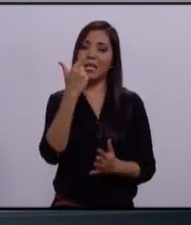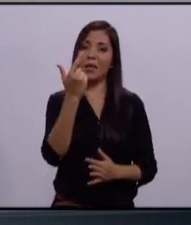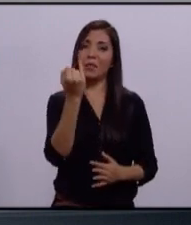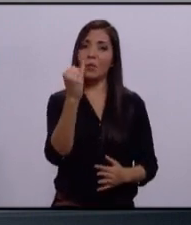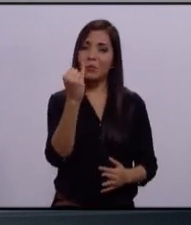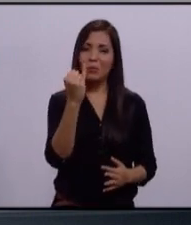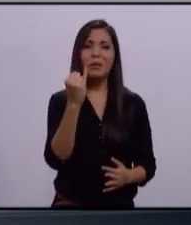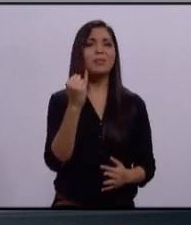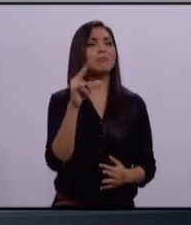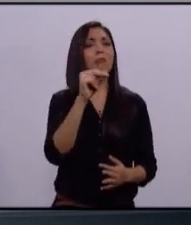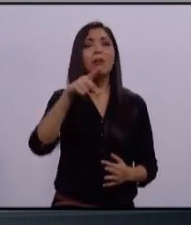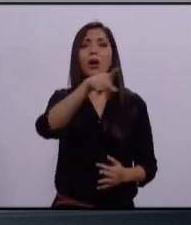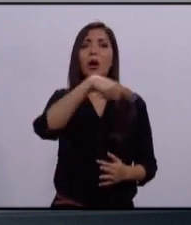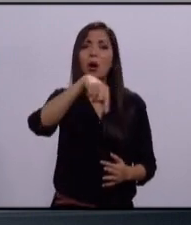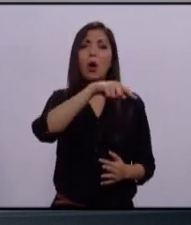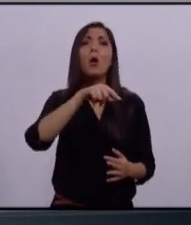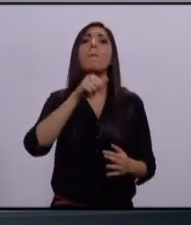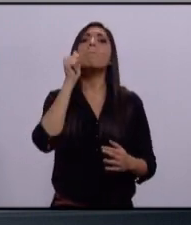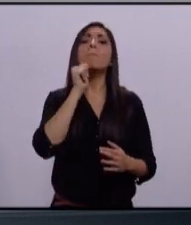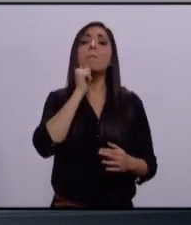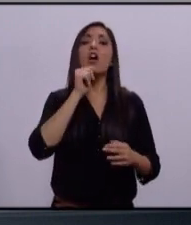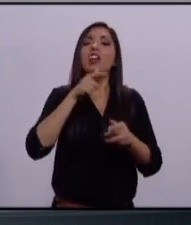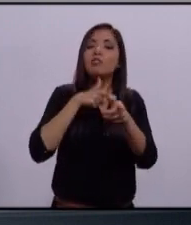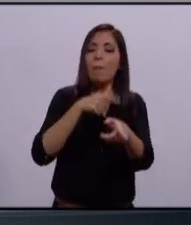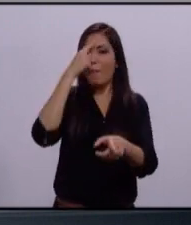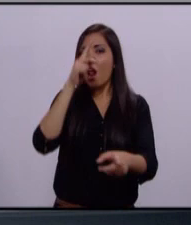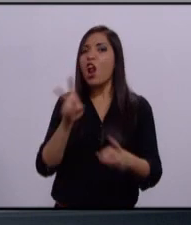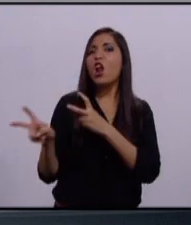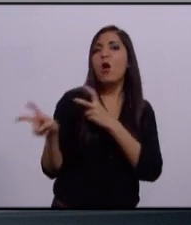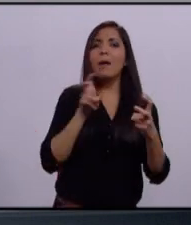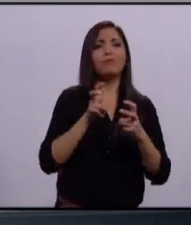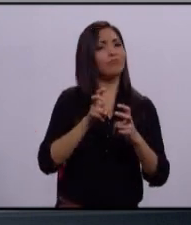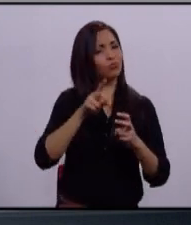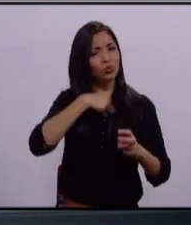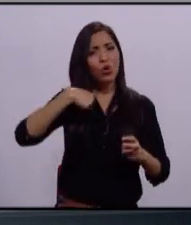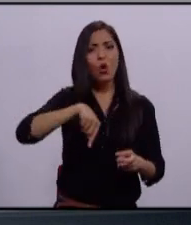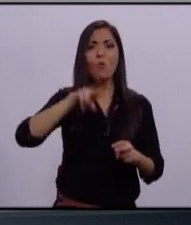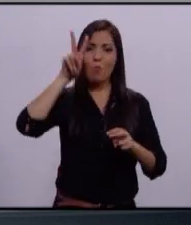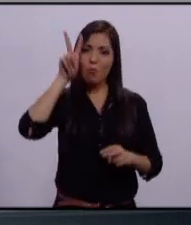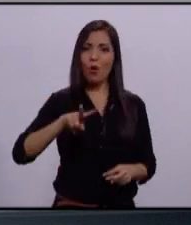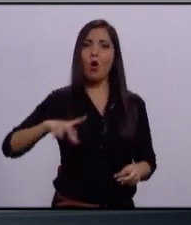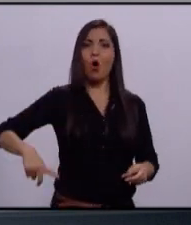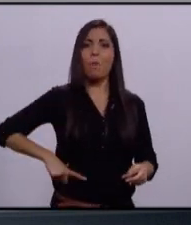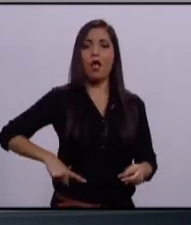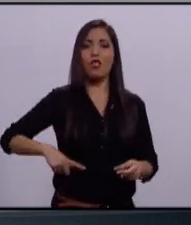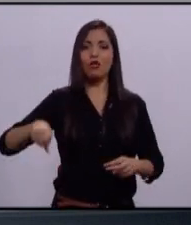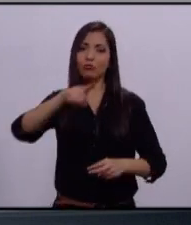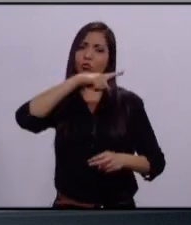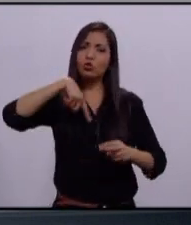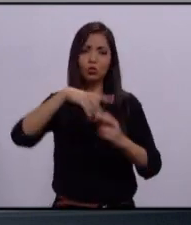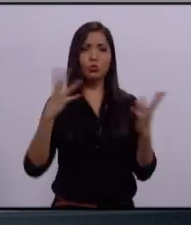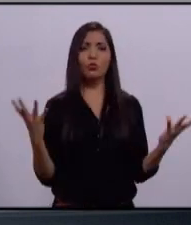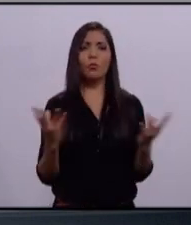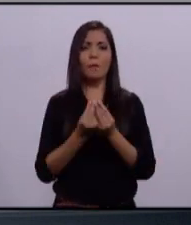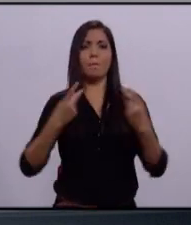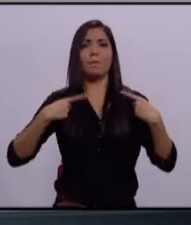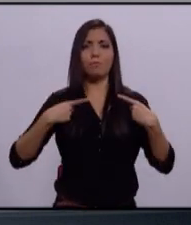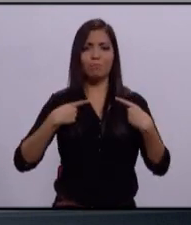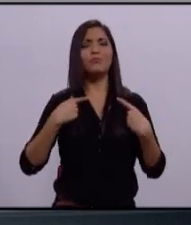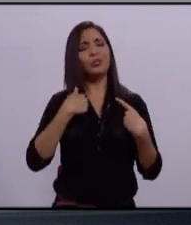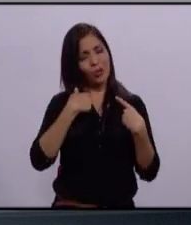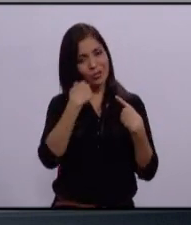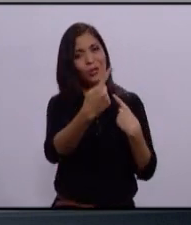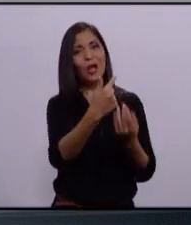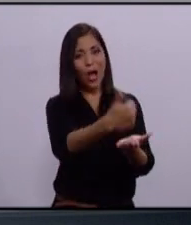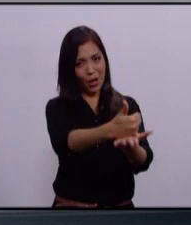No permitamos que nos roben la esperanza de un gobierno verdaderamente ciudadano. Ayúdanos. Yo cuento contigo